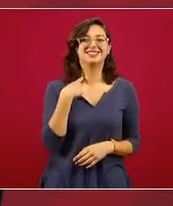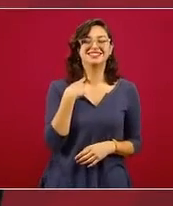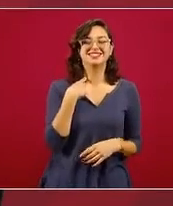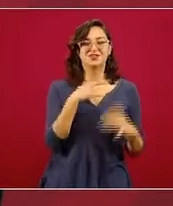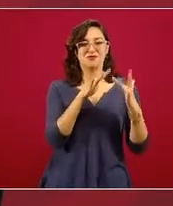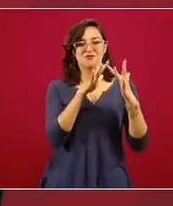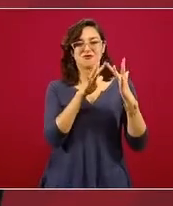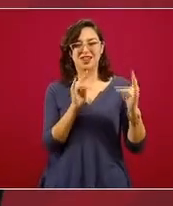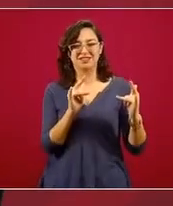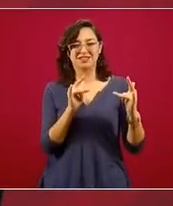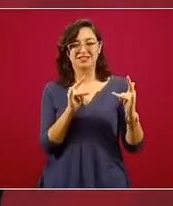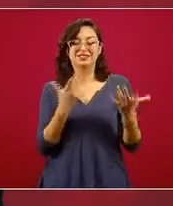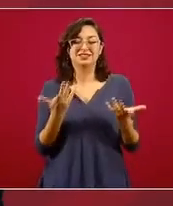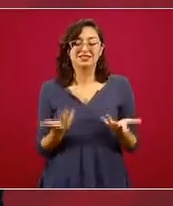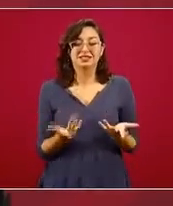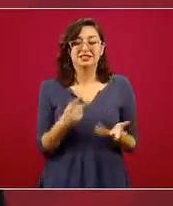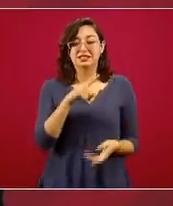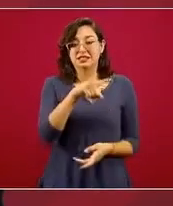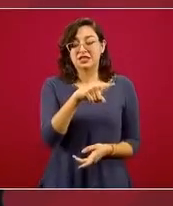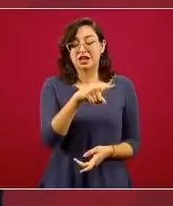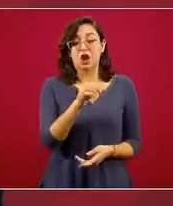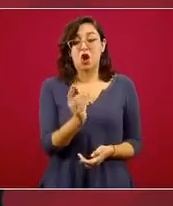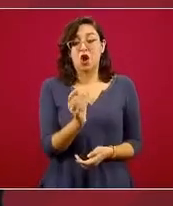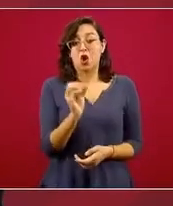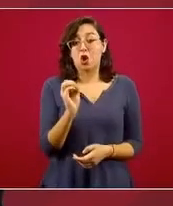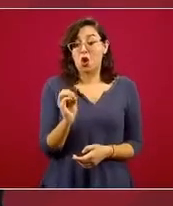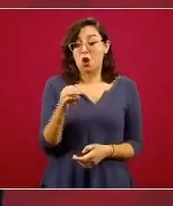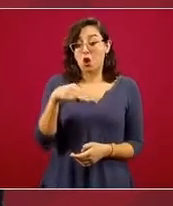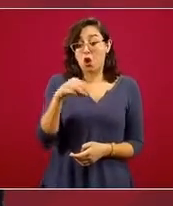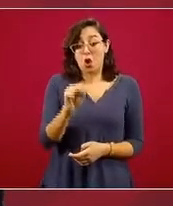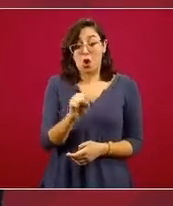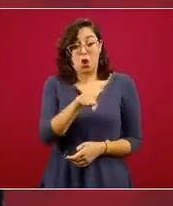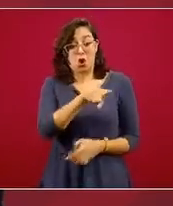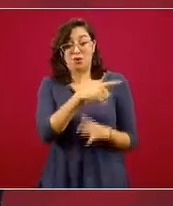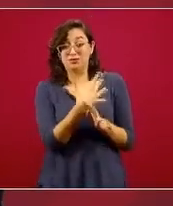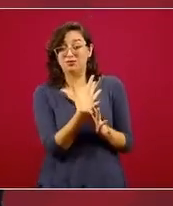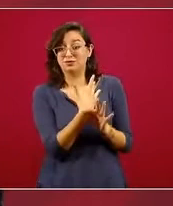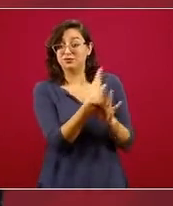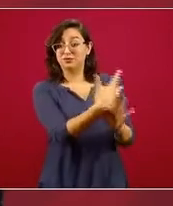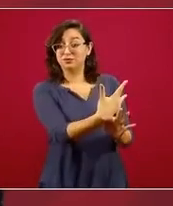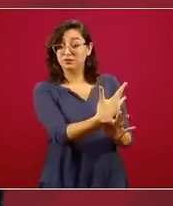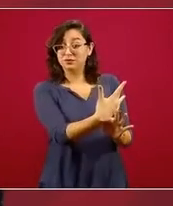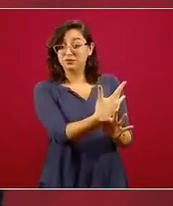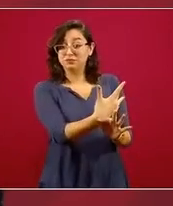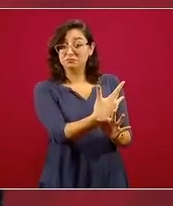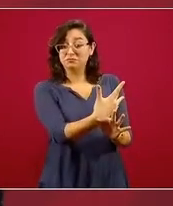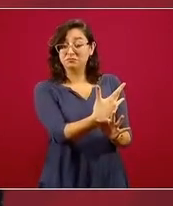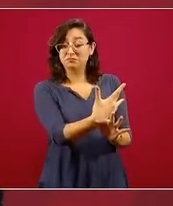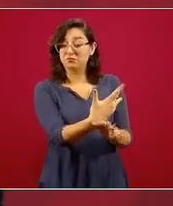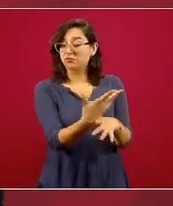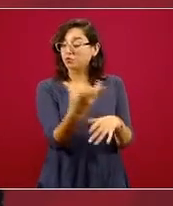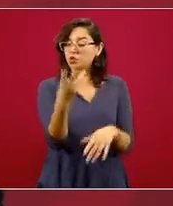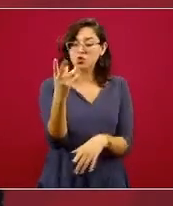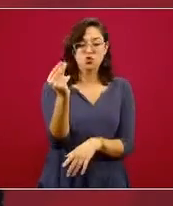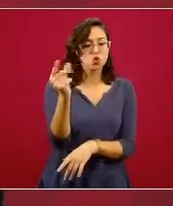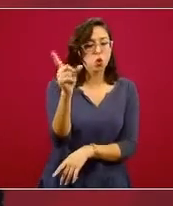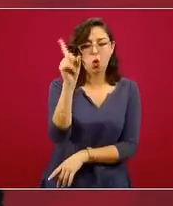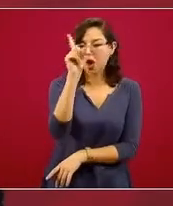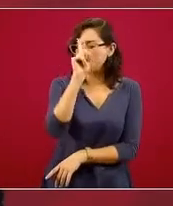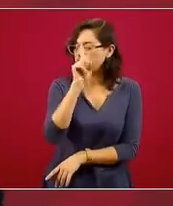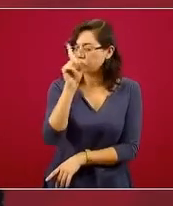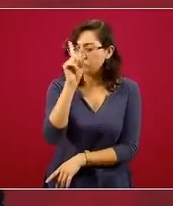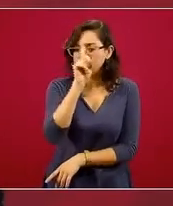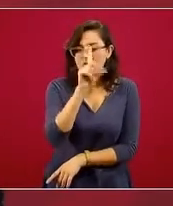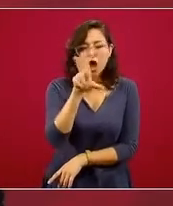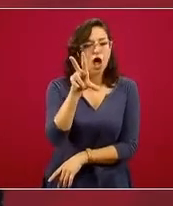Gabastú es la organización nuestra, se refiere a la Organización Mundial de la Salud, no está recomendando, no está en